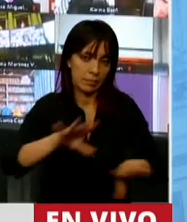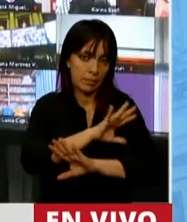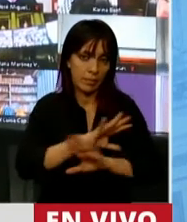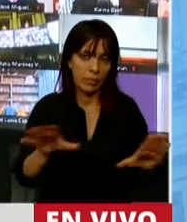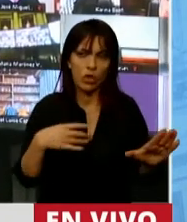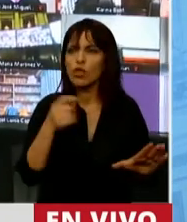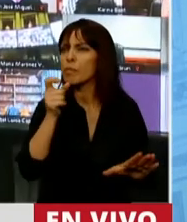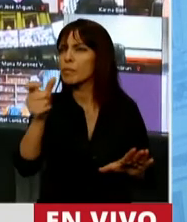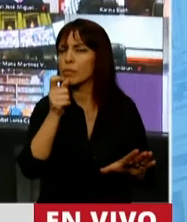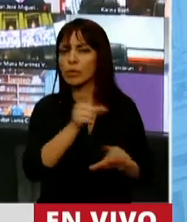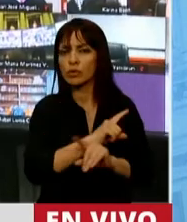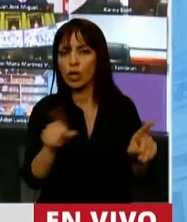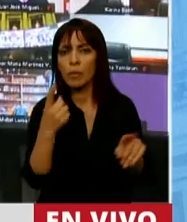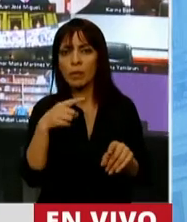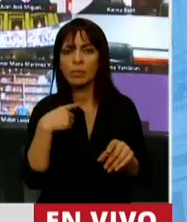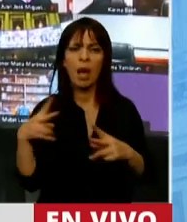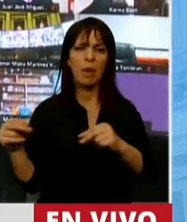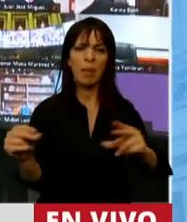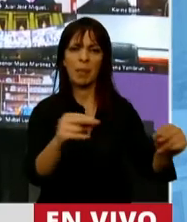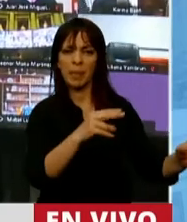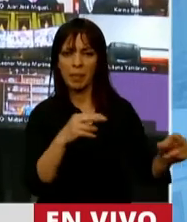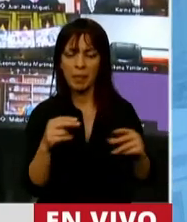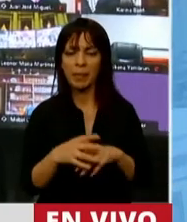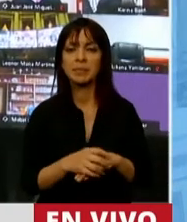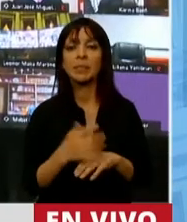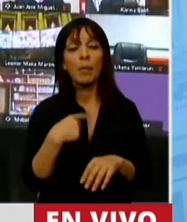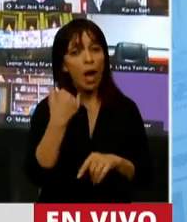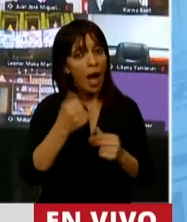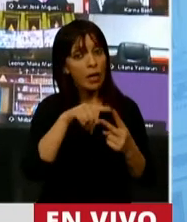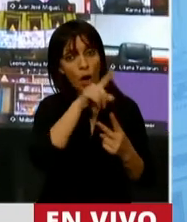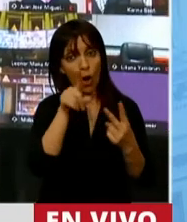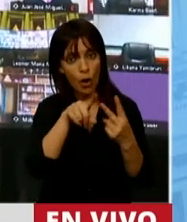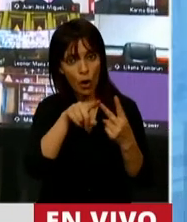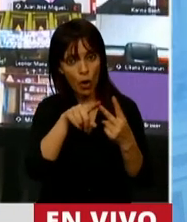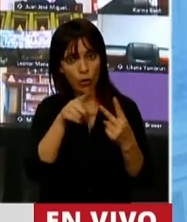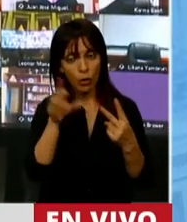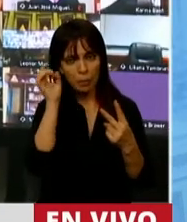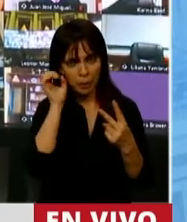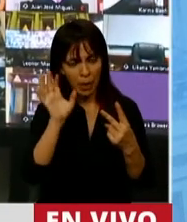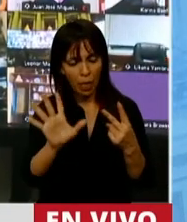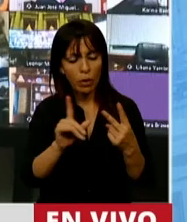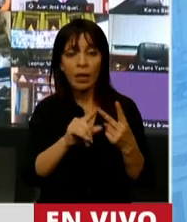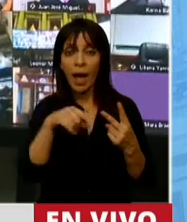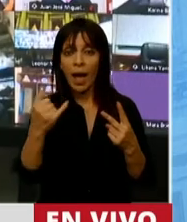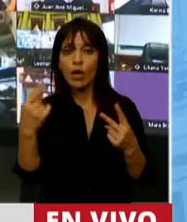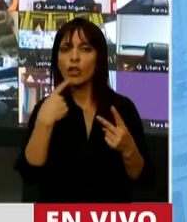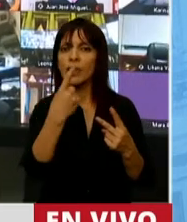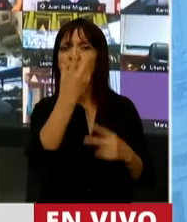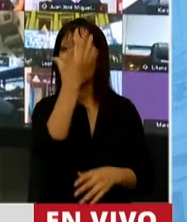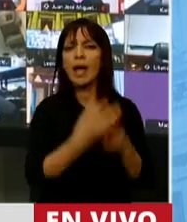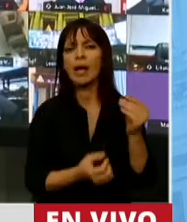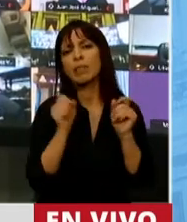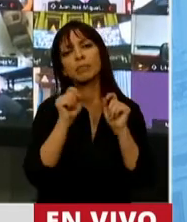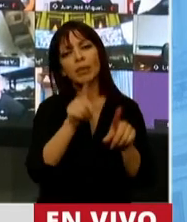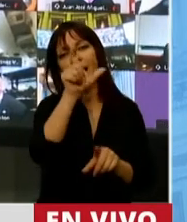objeto responder. Pero hay otra legisladora, y con esto termino, presidente, discúlpeme, que dijo que errar es humano